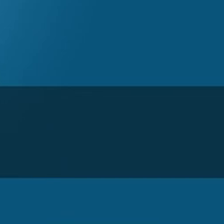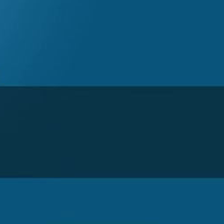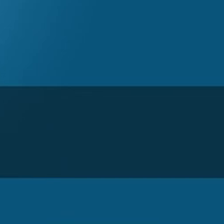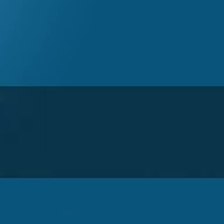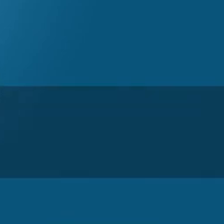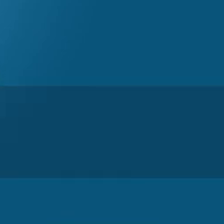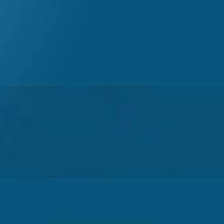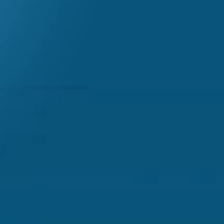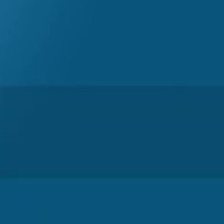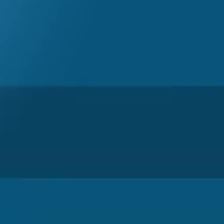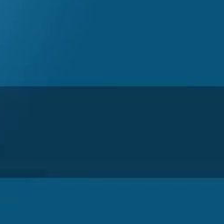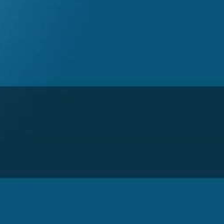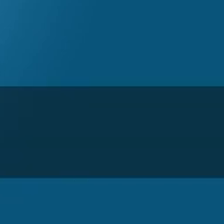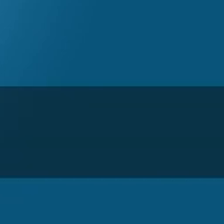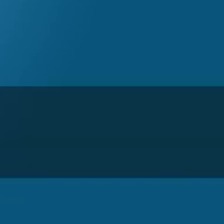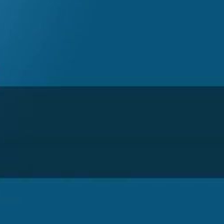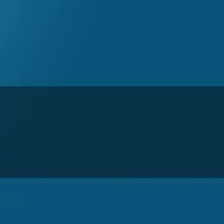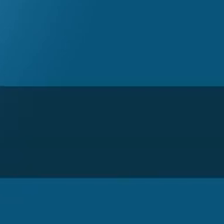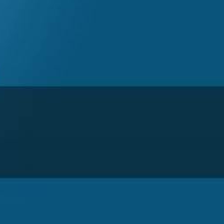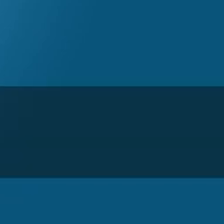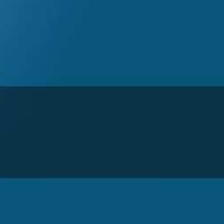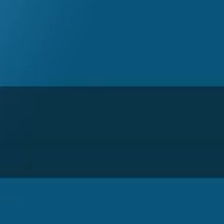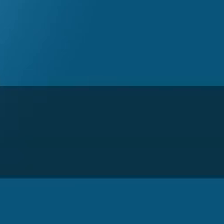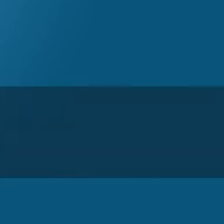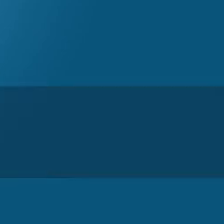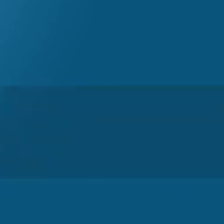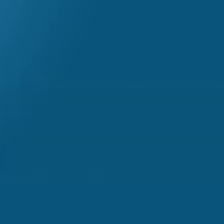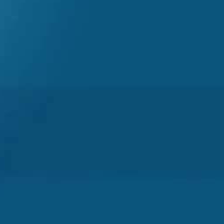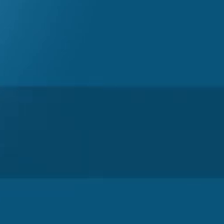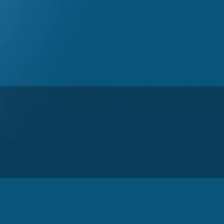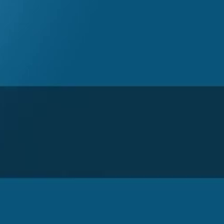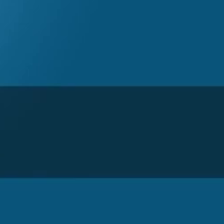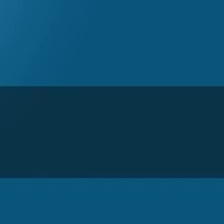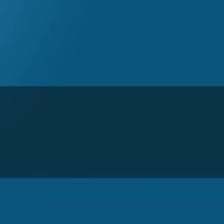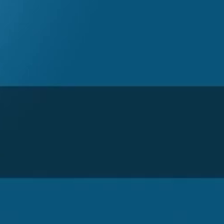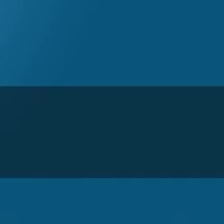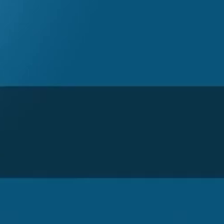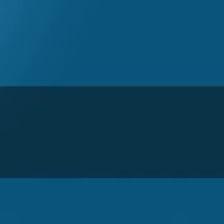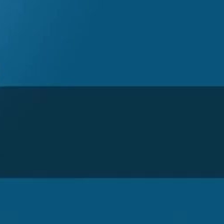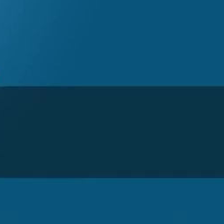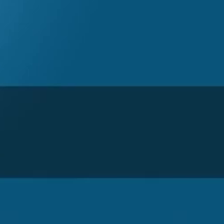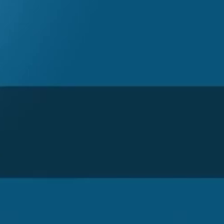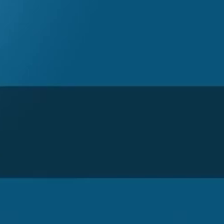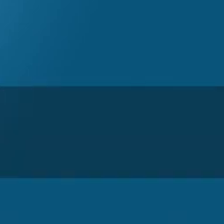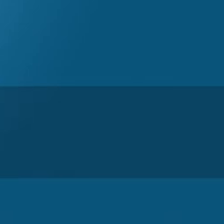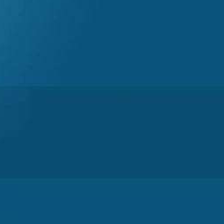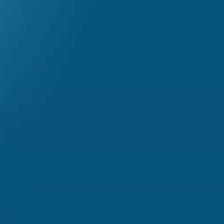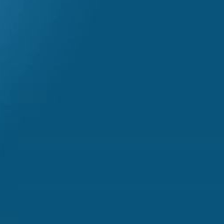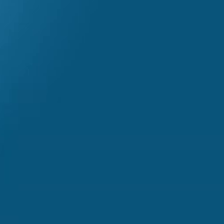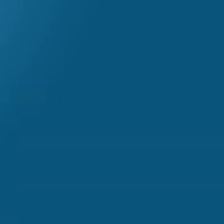persona sorda. Tercera, derechos. Cuarta, oyente.